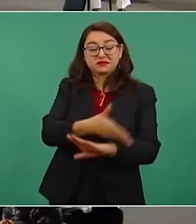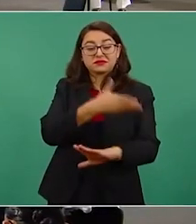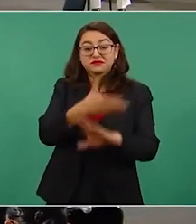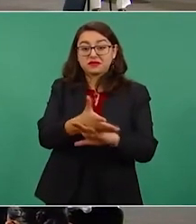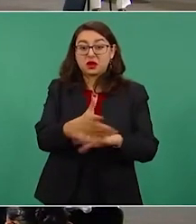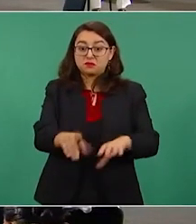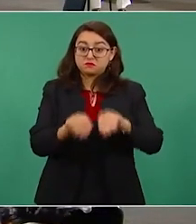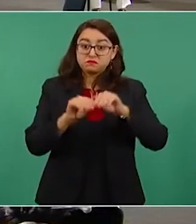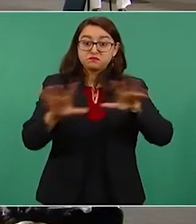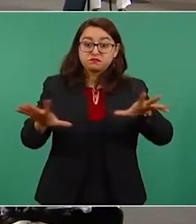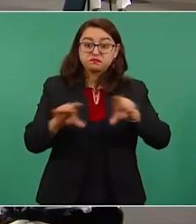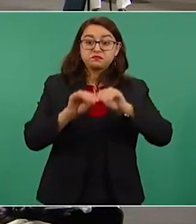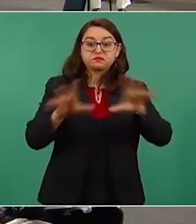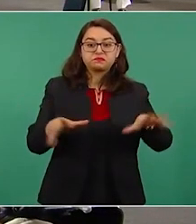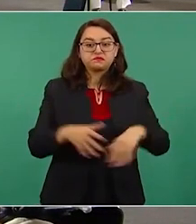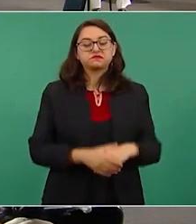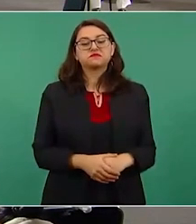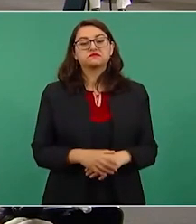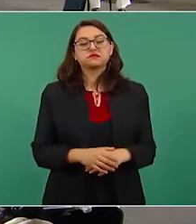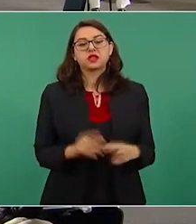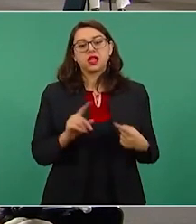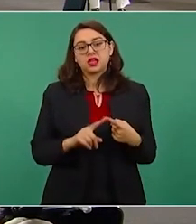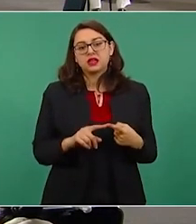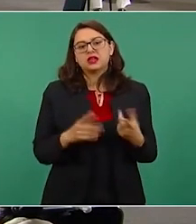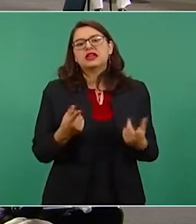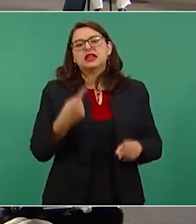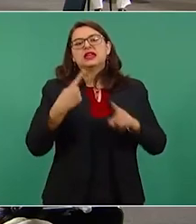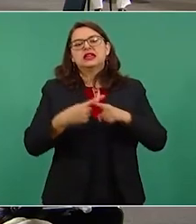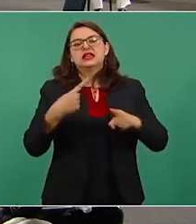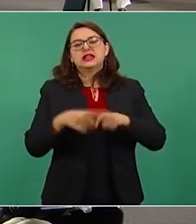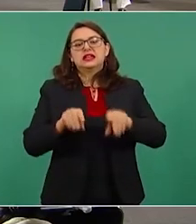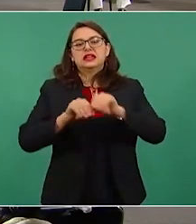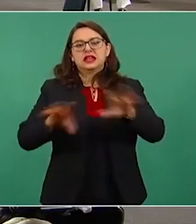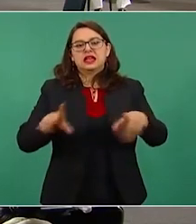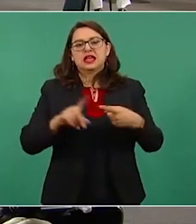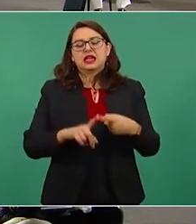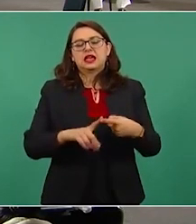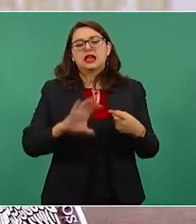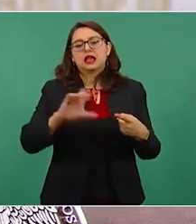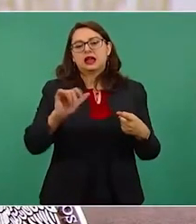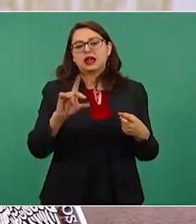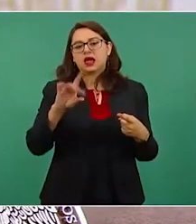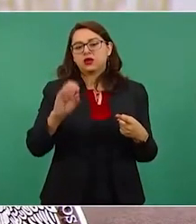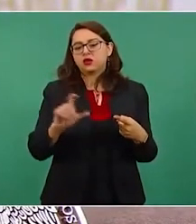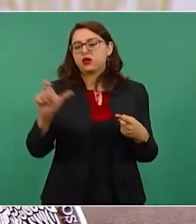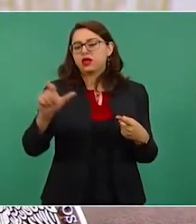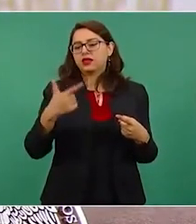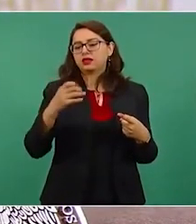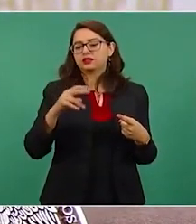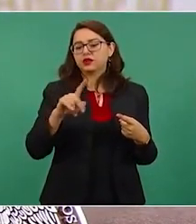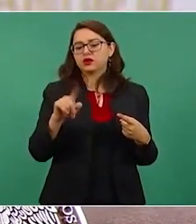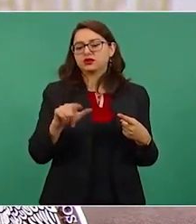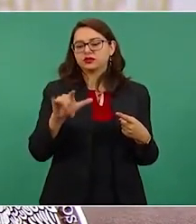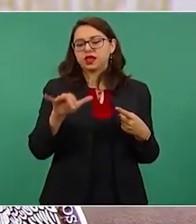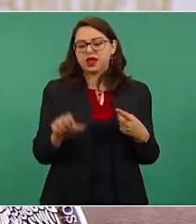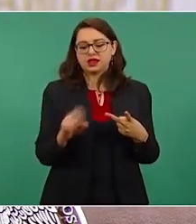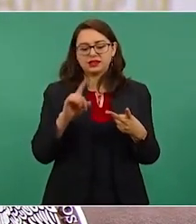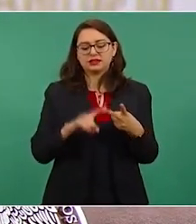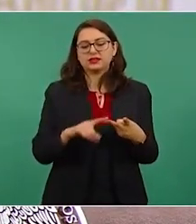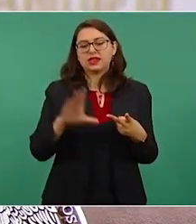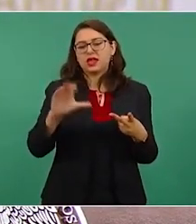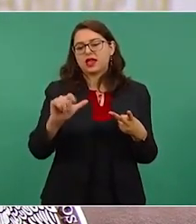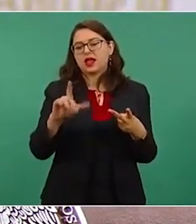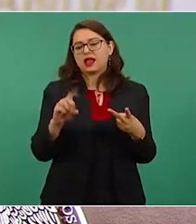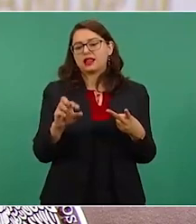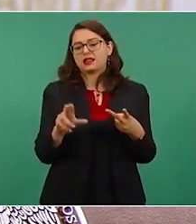políticos como Claudio X. González, Felipe Calderón, entre otros. Les vamos a dejar